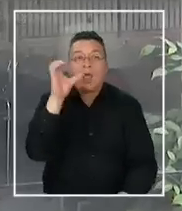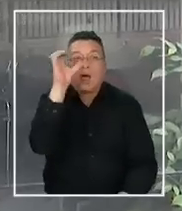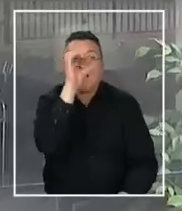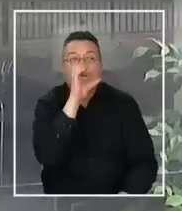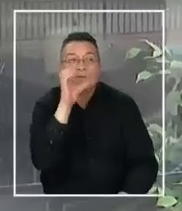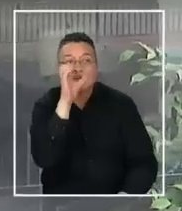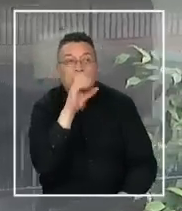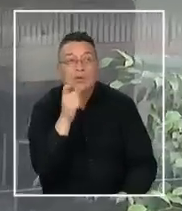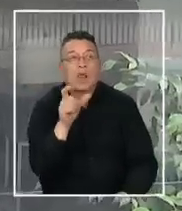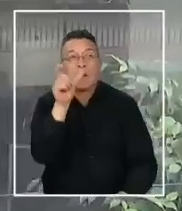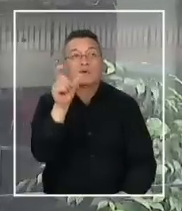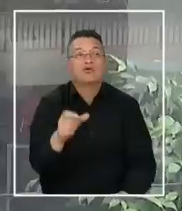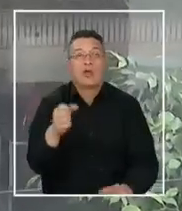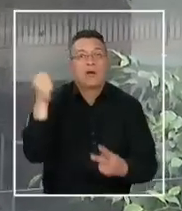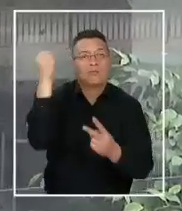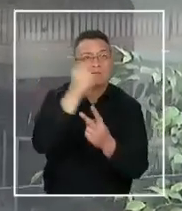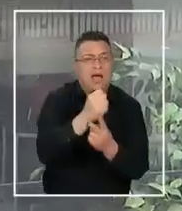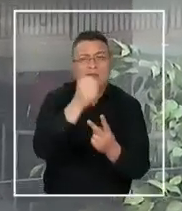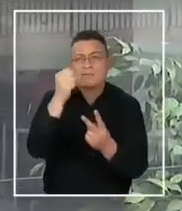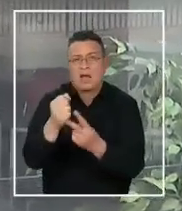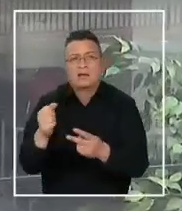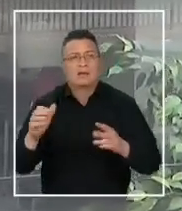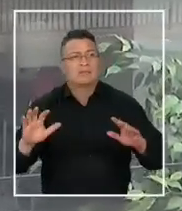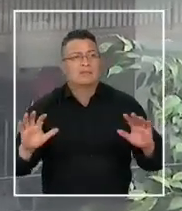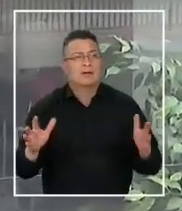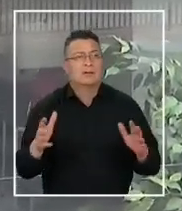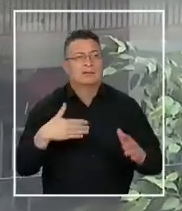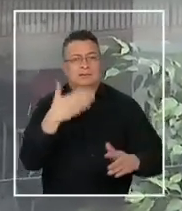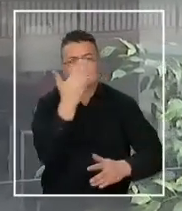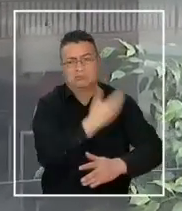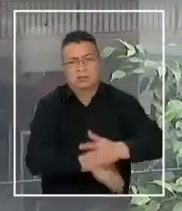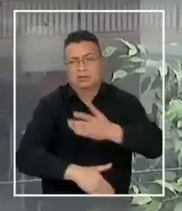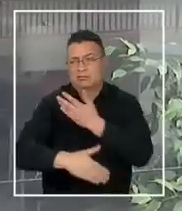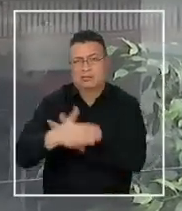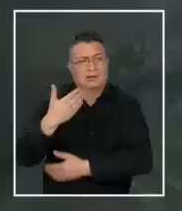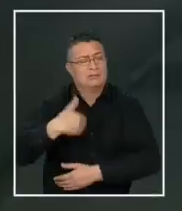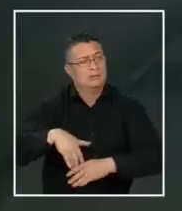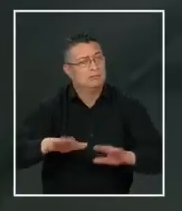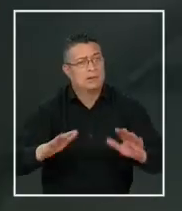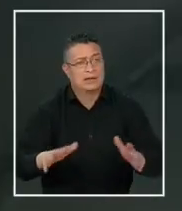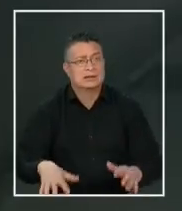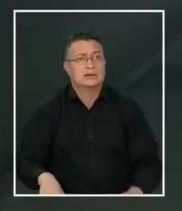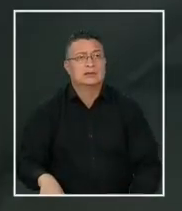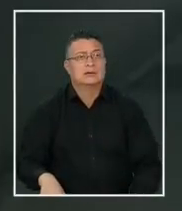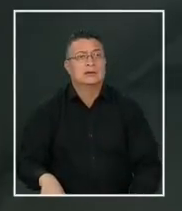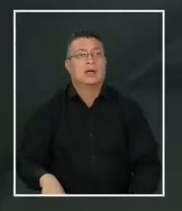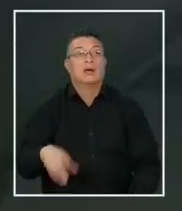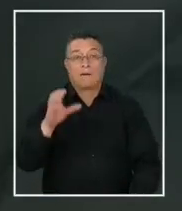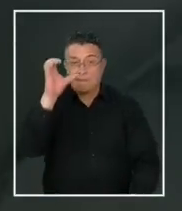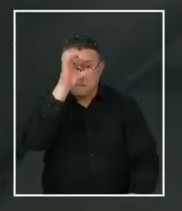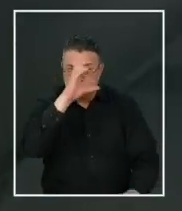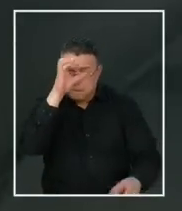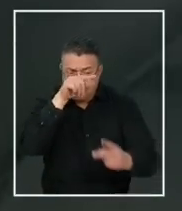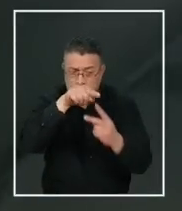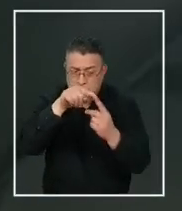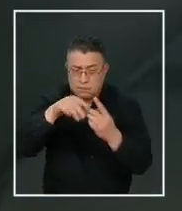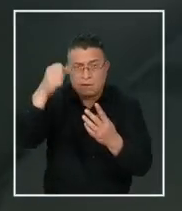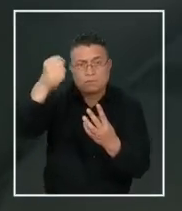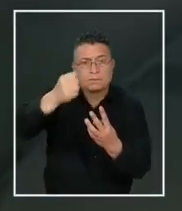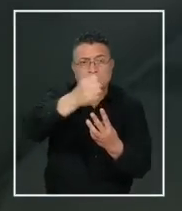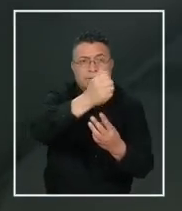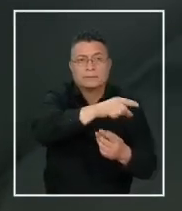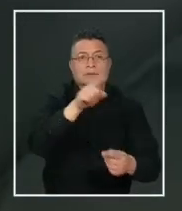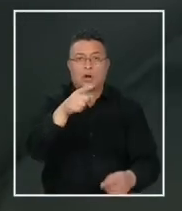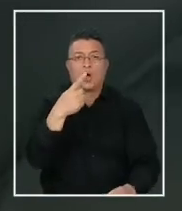personas que mataron a otras y los no descuartizados, una cosa así. Contra el tiempo se buscan a él o los autores del